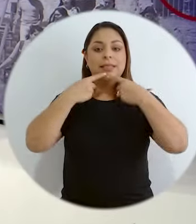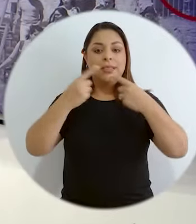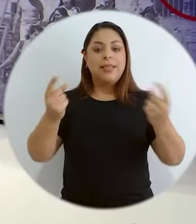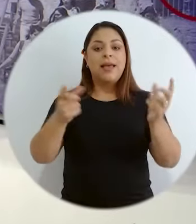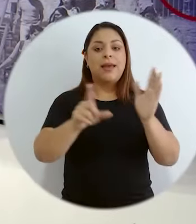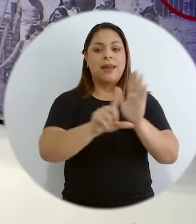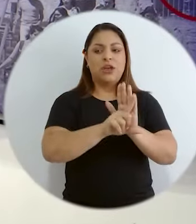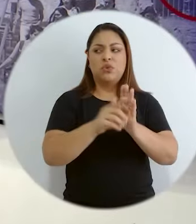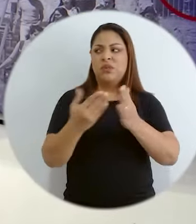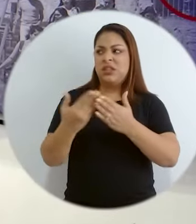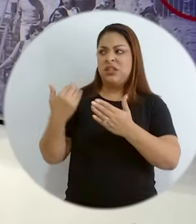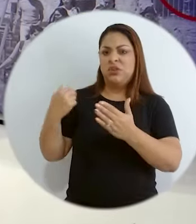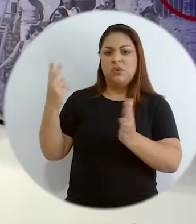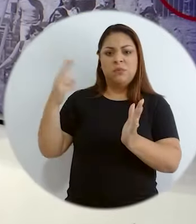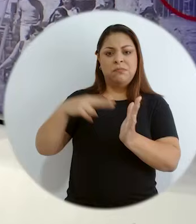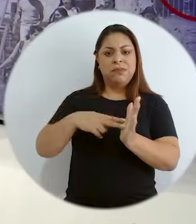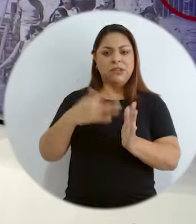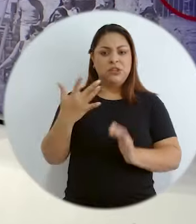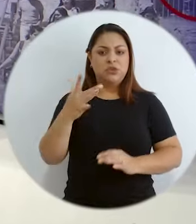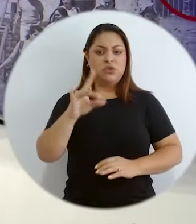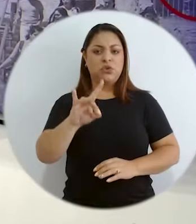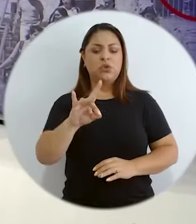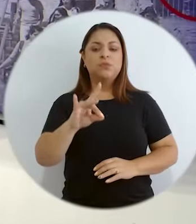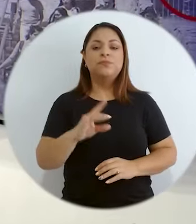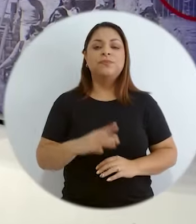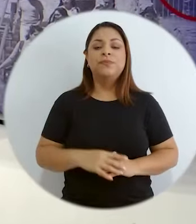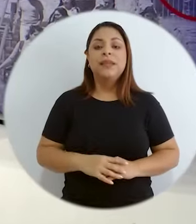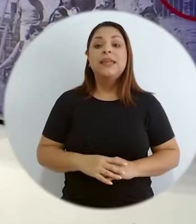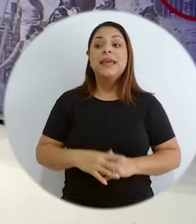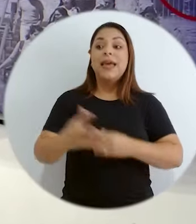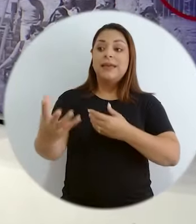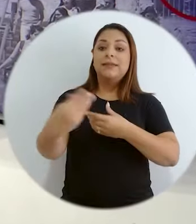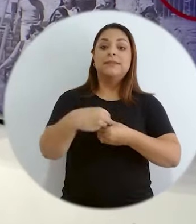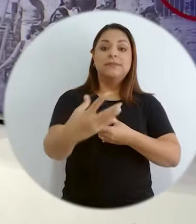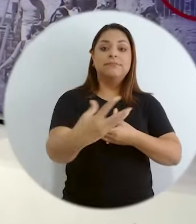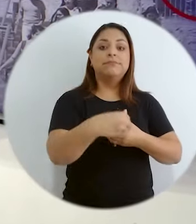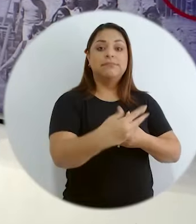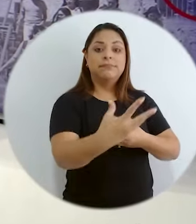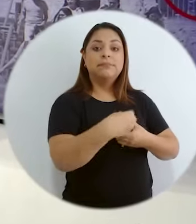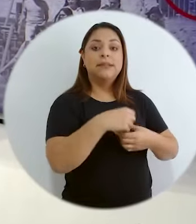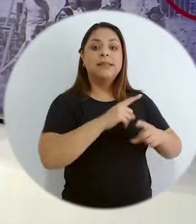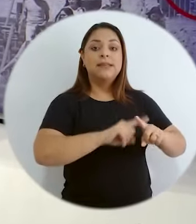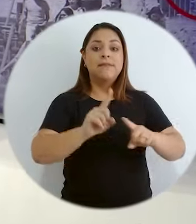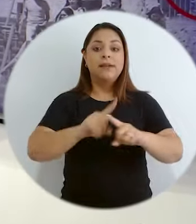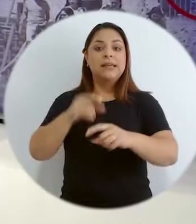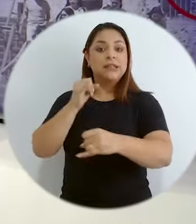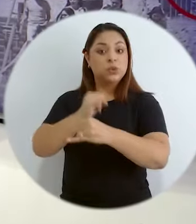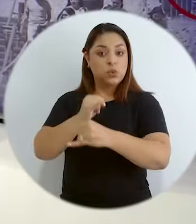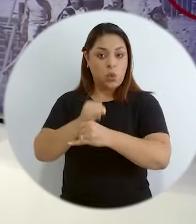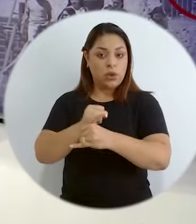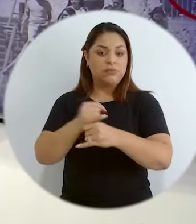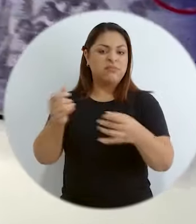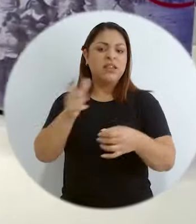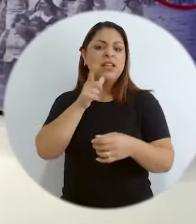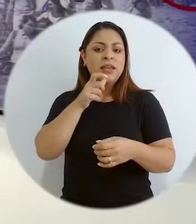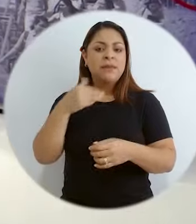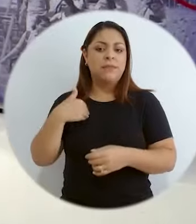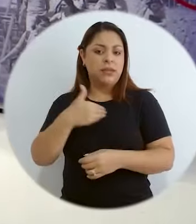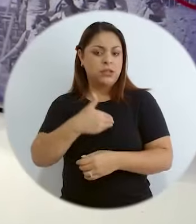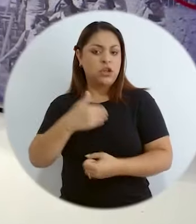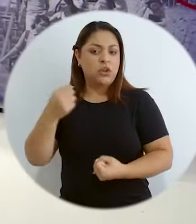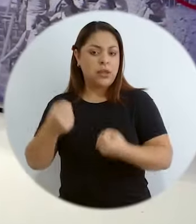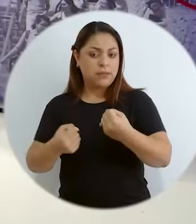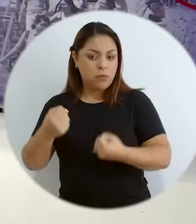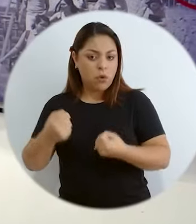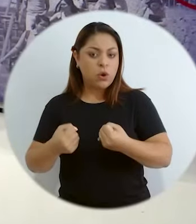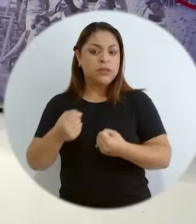2018, me parece, donde trataba de integrar la mayor cantidad de instituciones al mismo tiempo, estábamos hablando del Ministerio de Transportes,